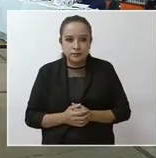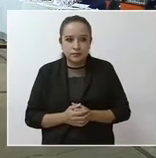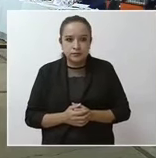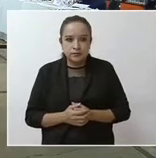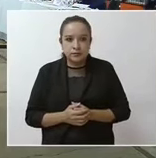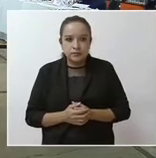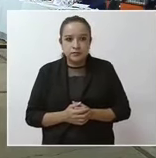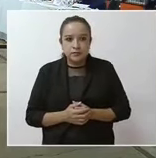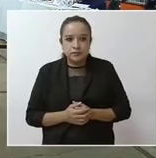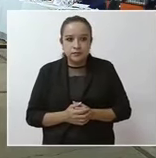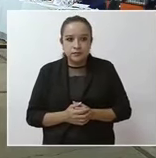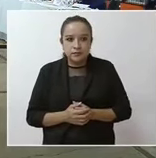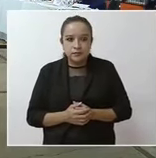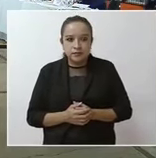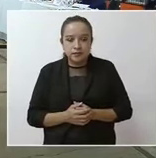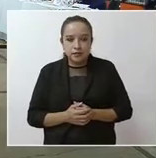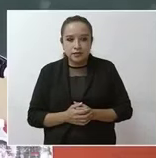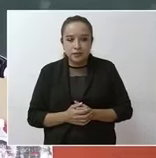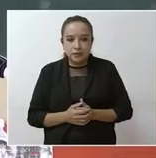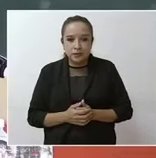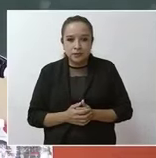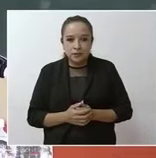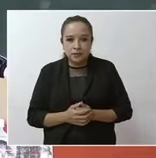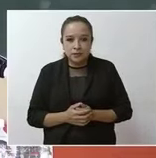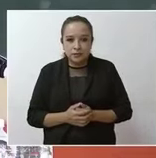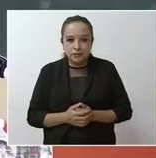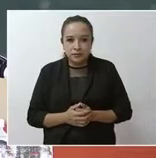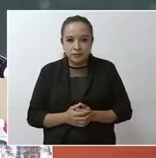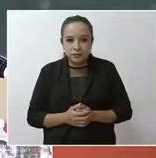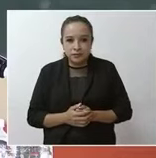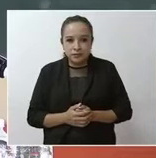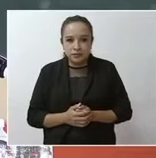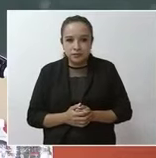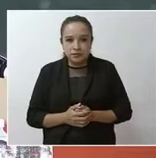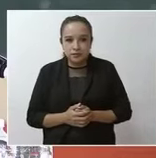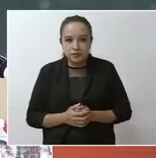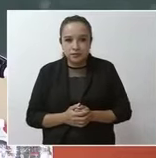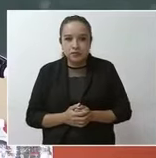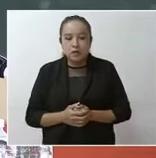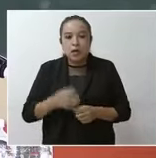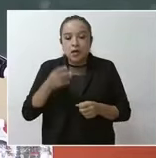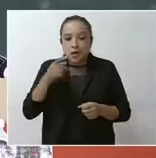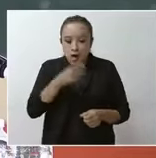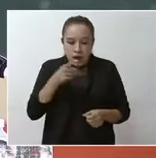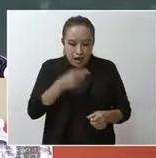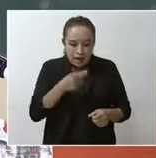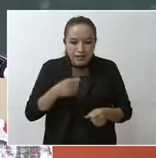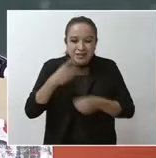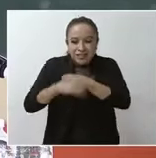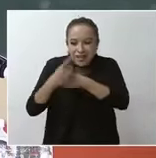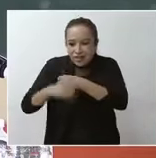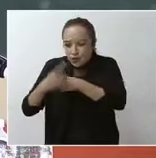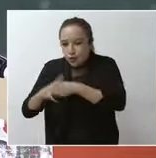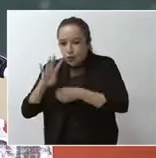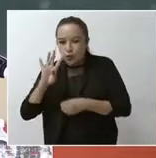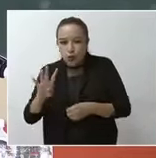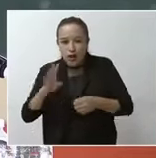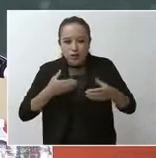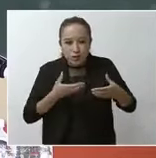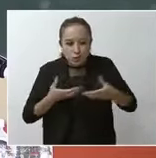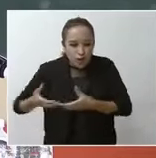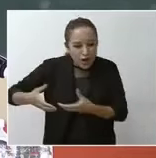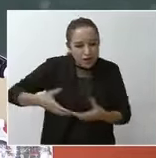Bien, como lo comentó el secretario, en la red federal tuvimos daños en cuatro carreteras que son la ruta